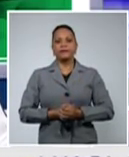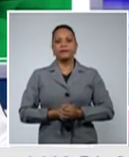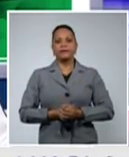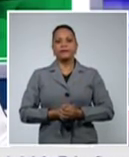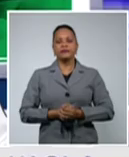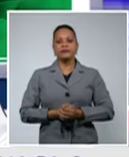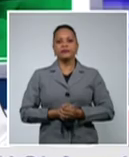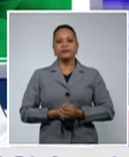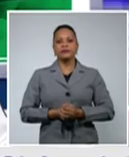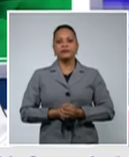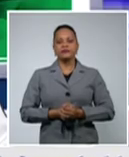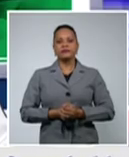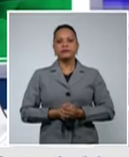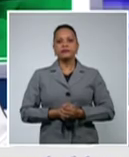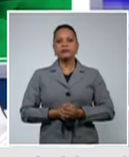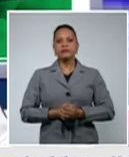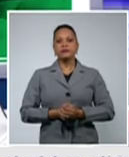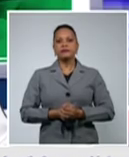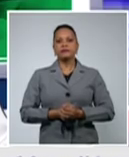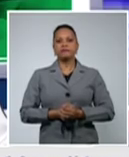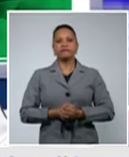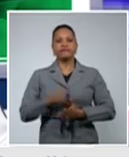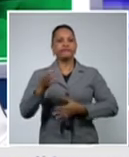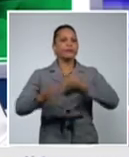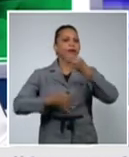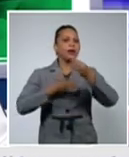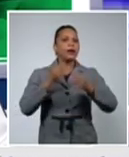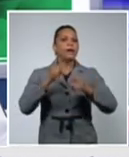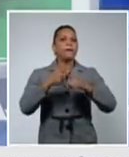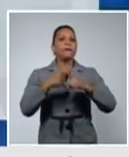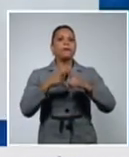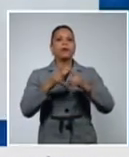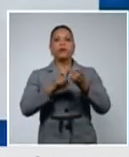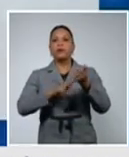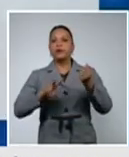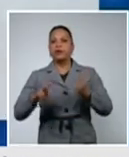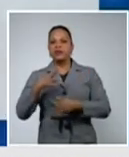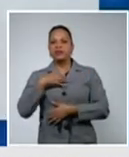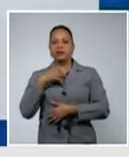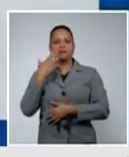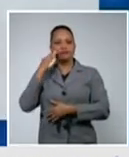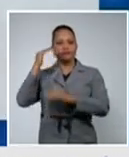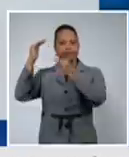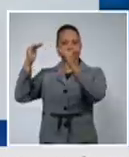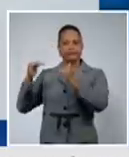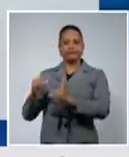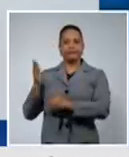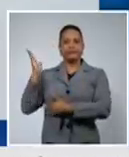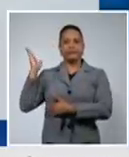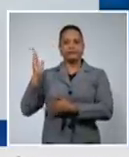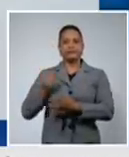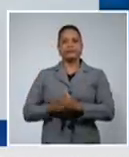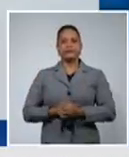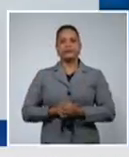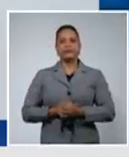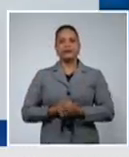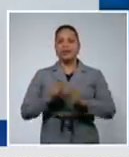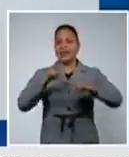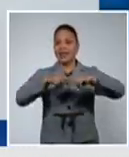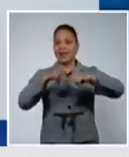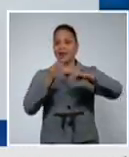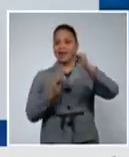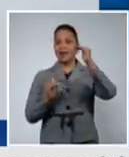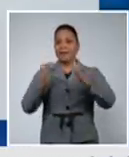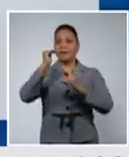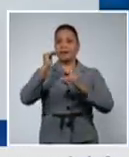Por provincia de procedencia de los casos confirmados la van el mayor número